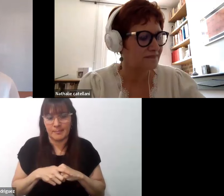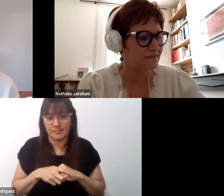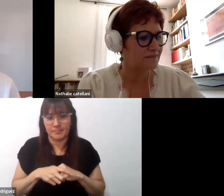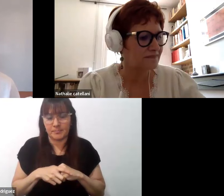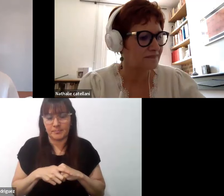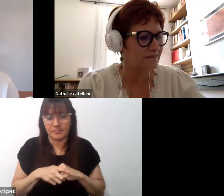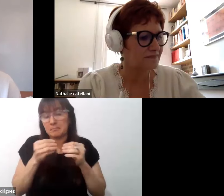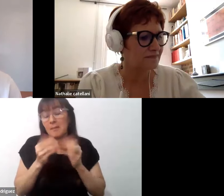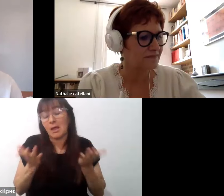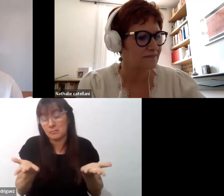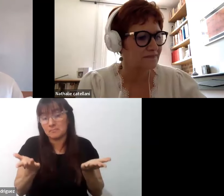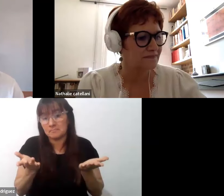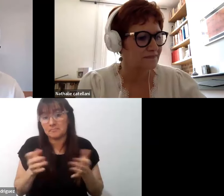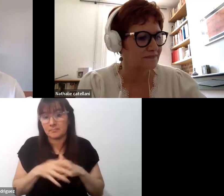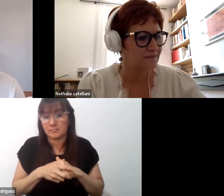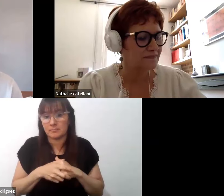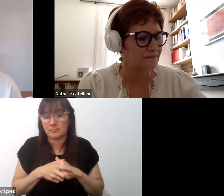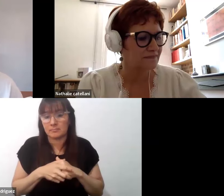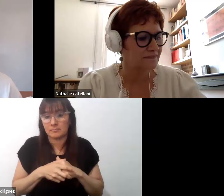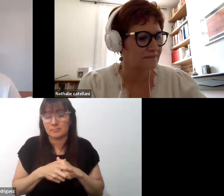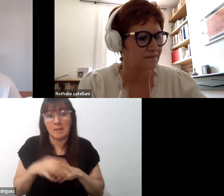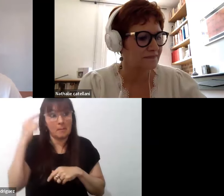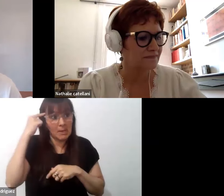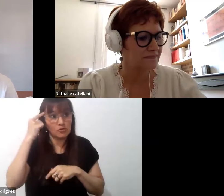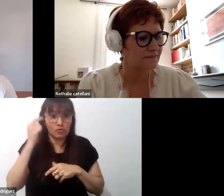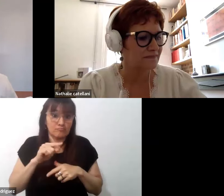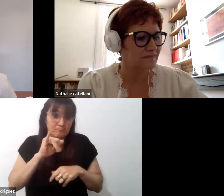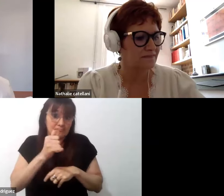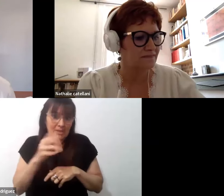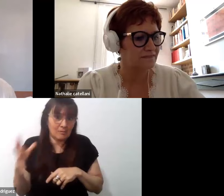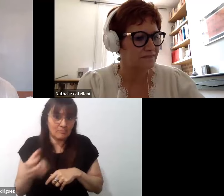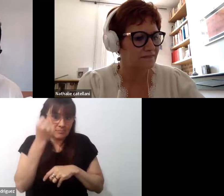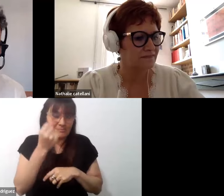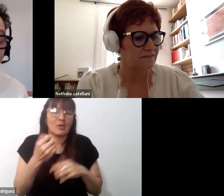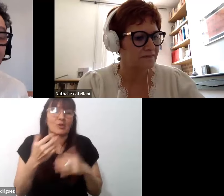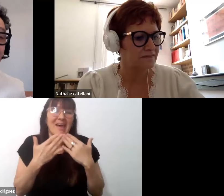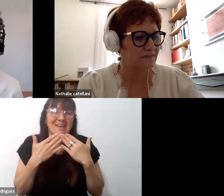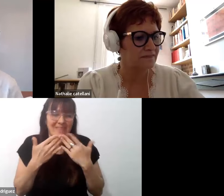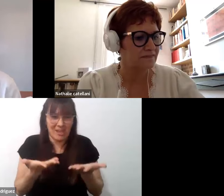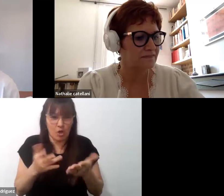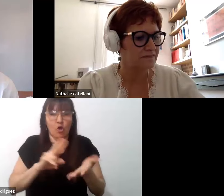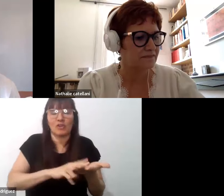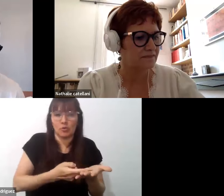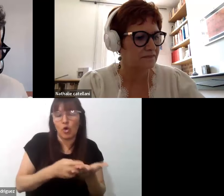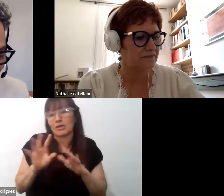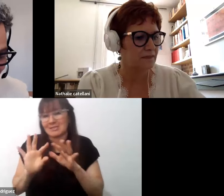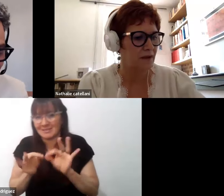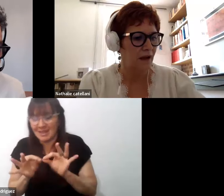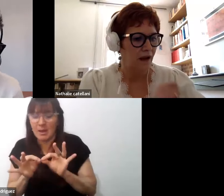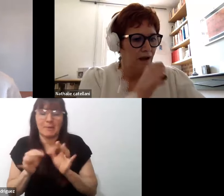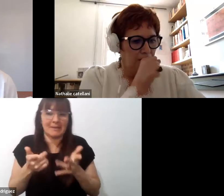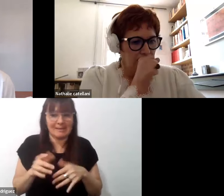principio, creo que lo vamos a lograr, por eso agradezco muchísimo a nuestras traductoras e intérpretes en